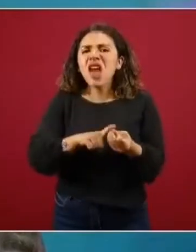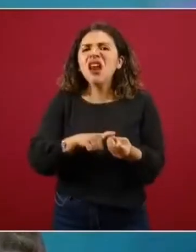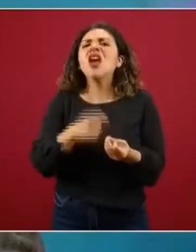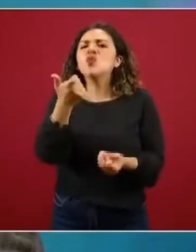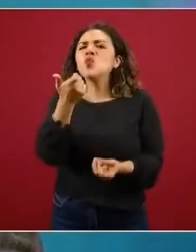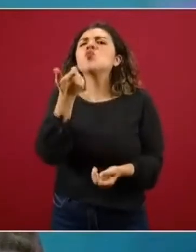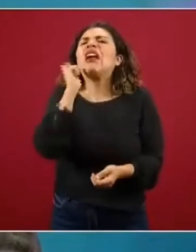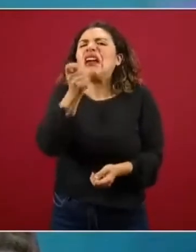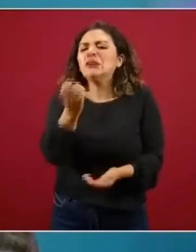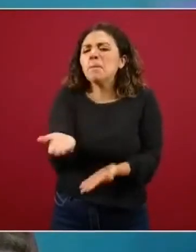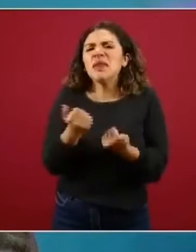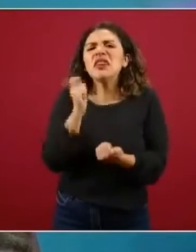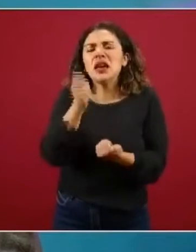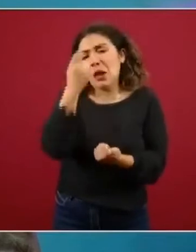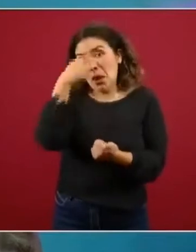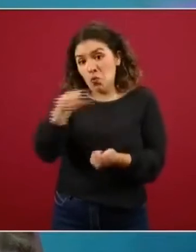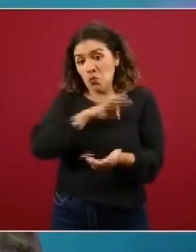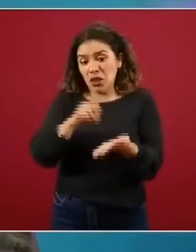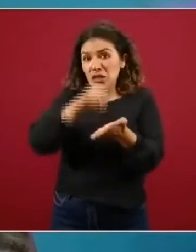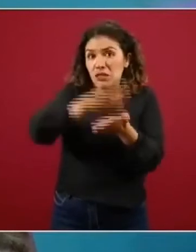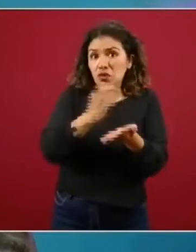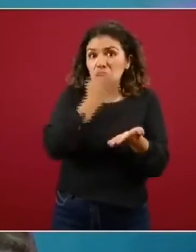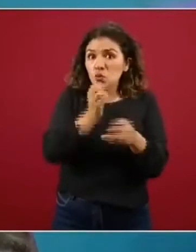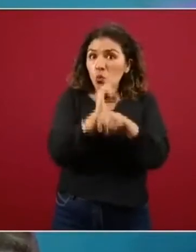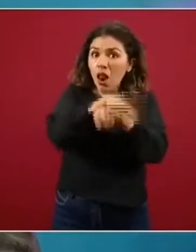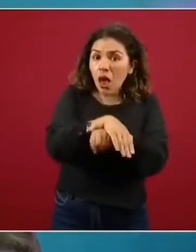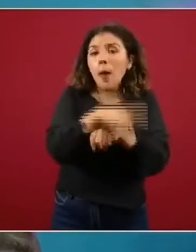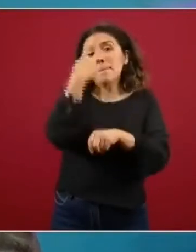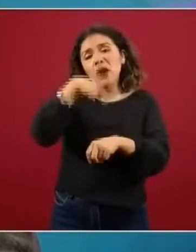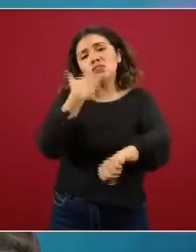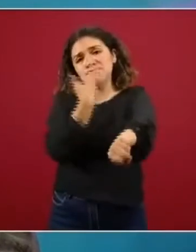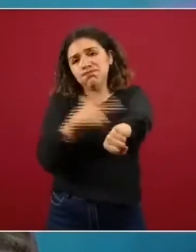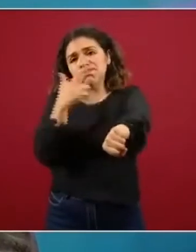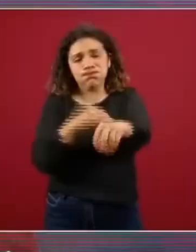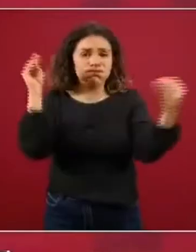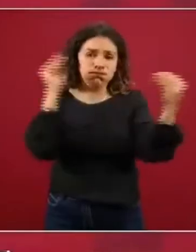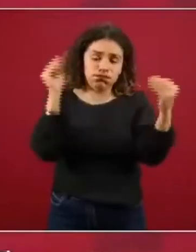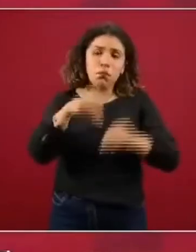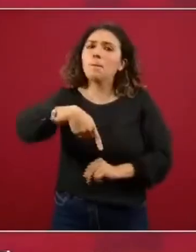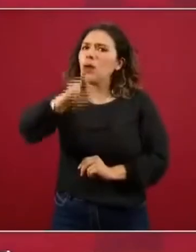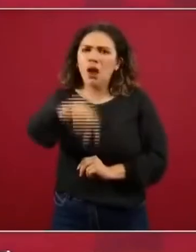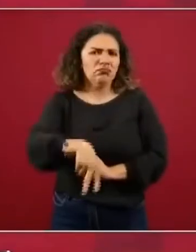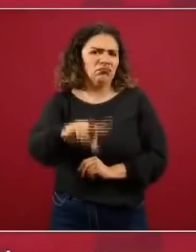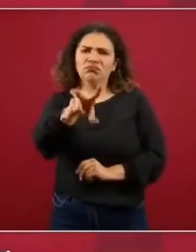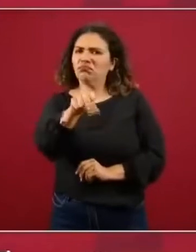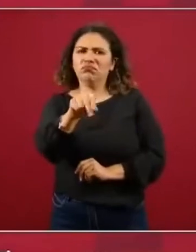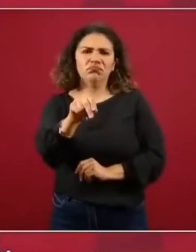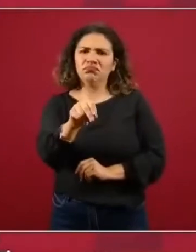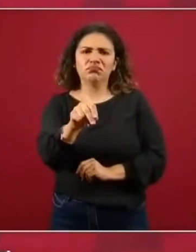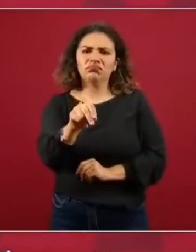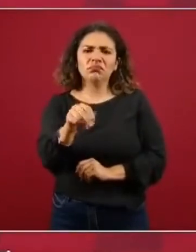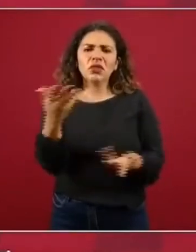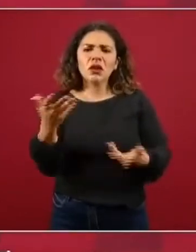solicitando para que se pueda proceder en cada caso pero definitivamente no y